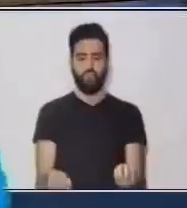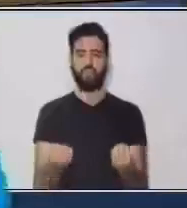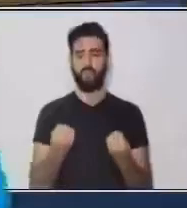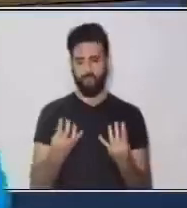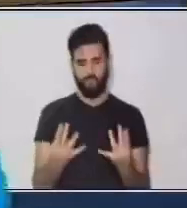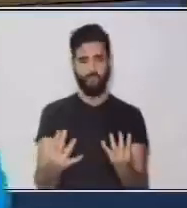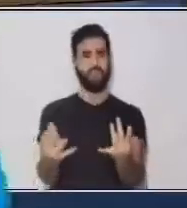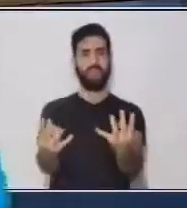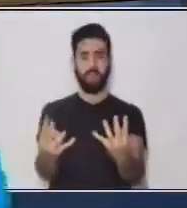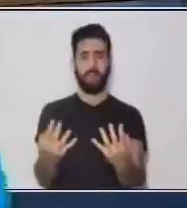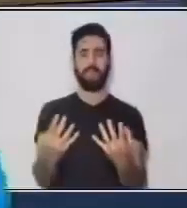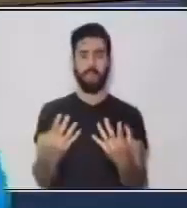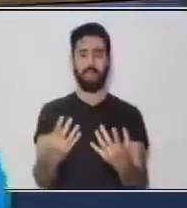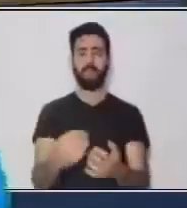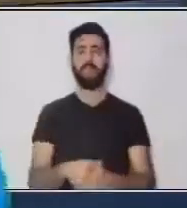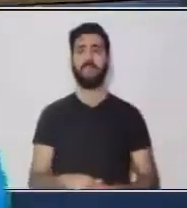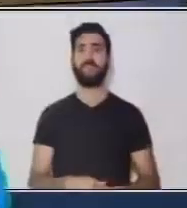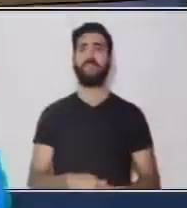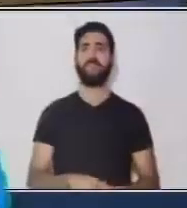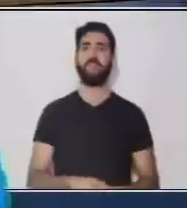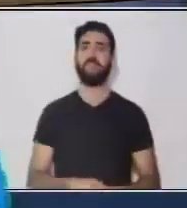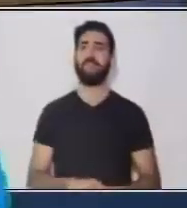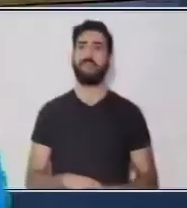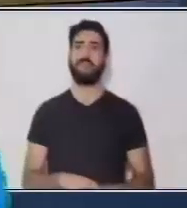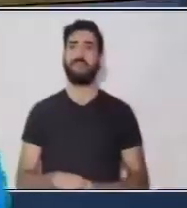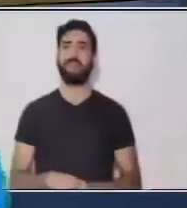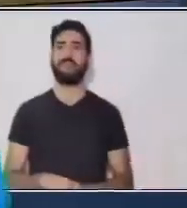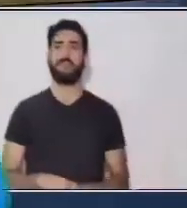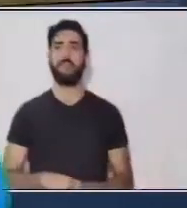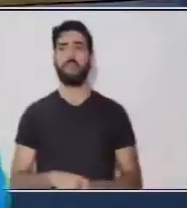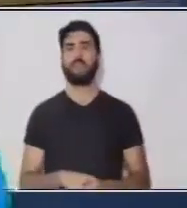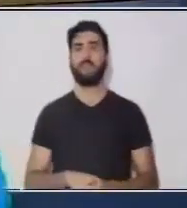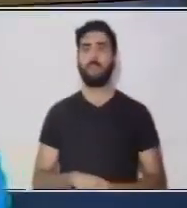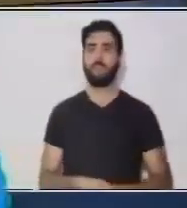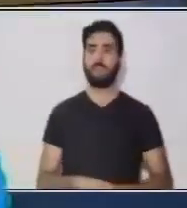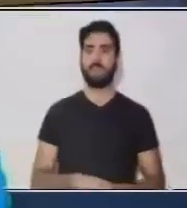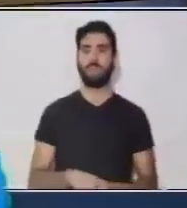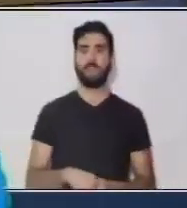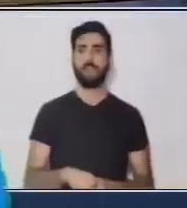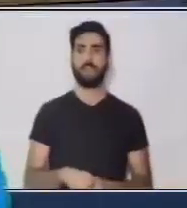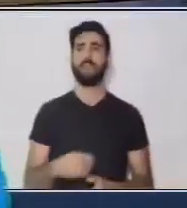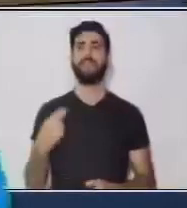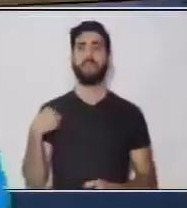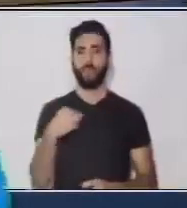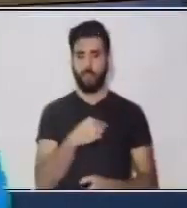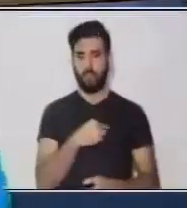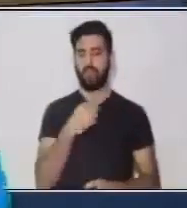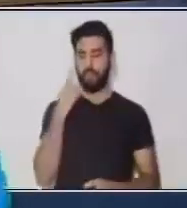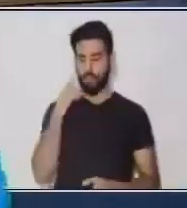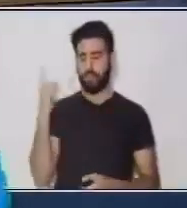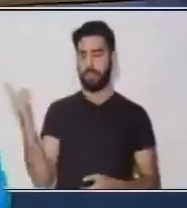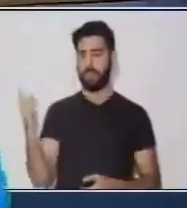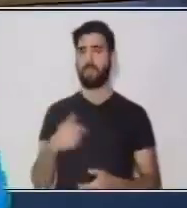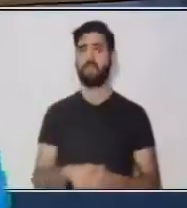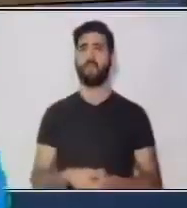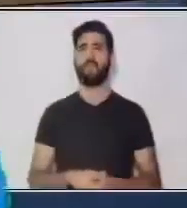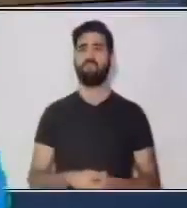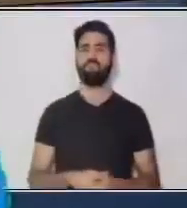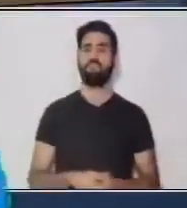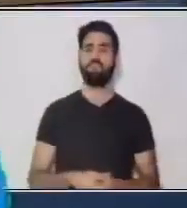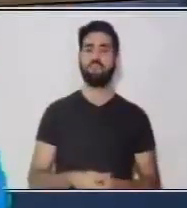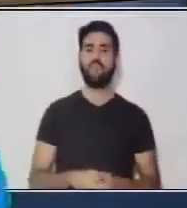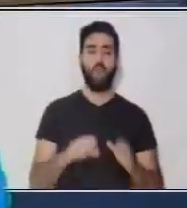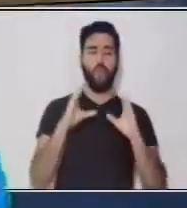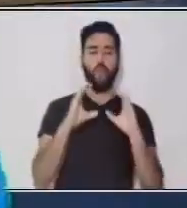cuento que yo tengo representado el día de hoy acá. Y nuestro cuento empieza así. ¿Quién